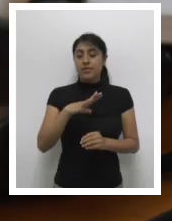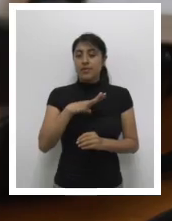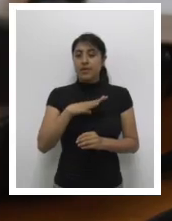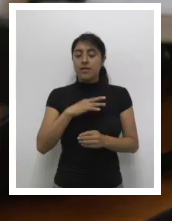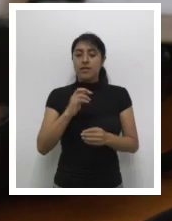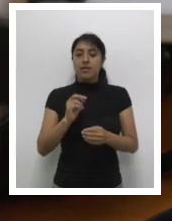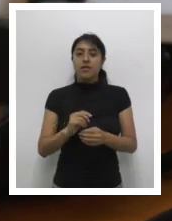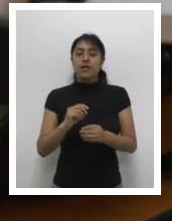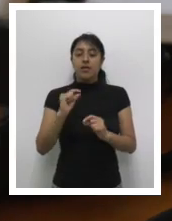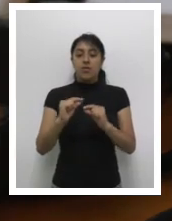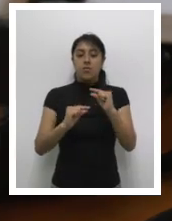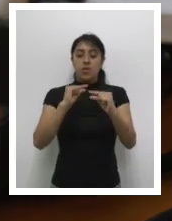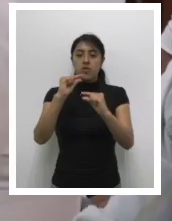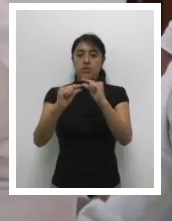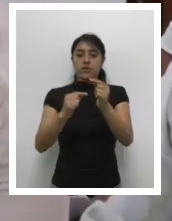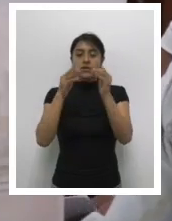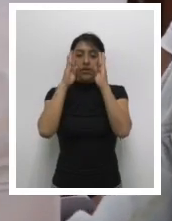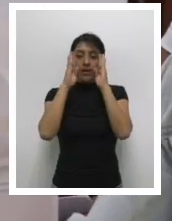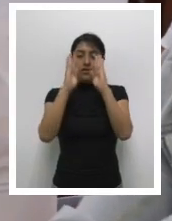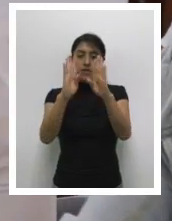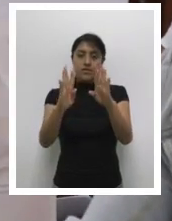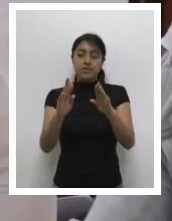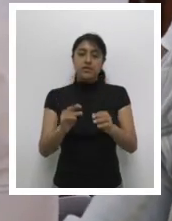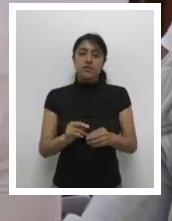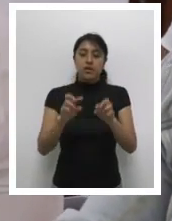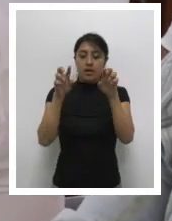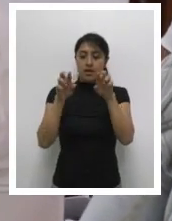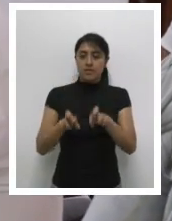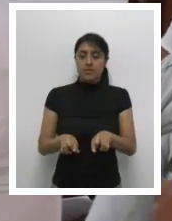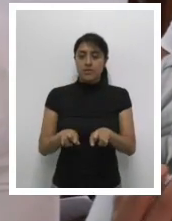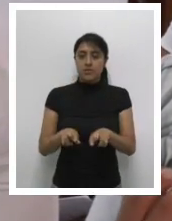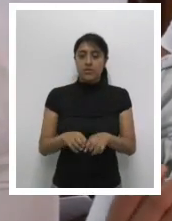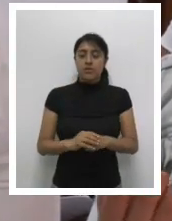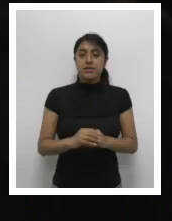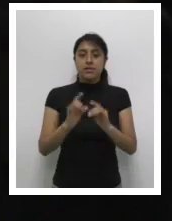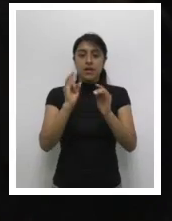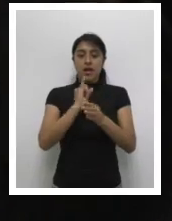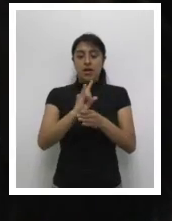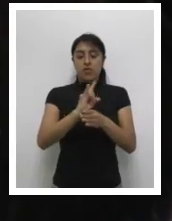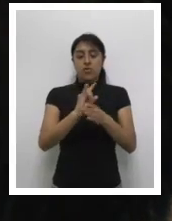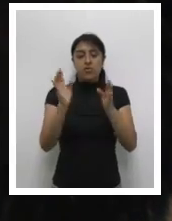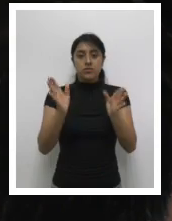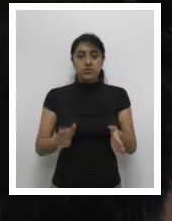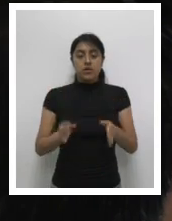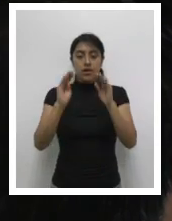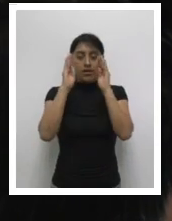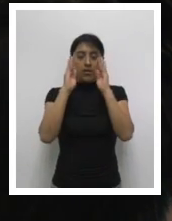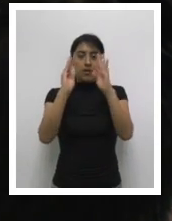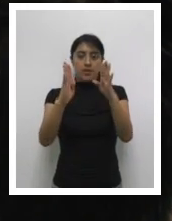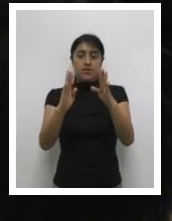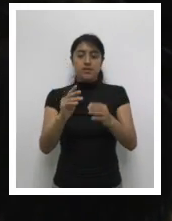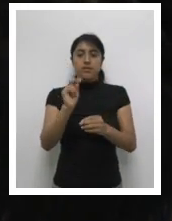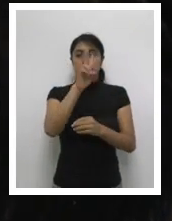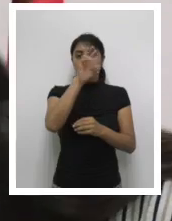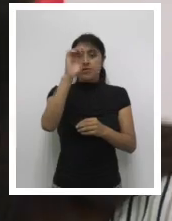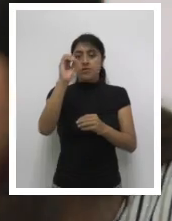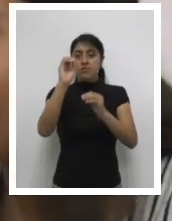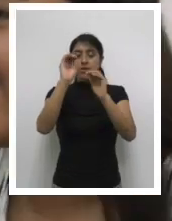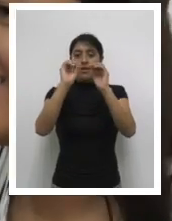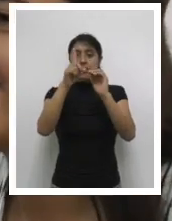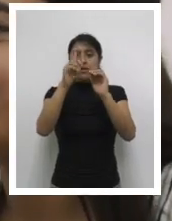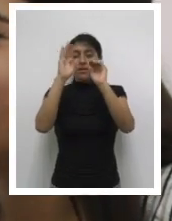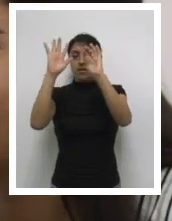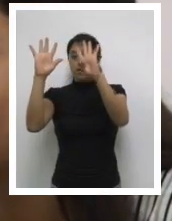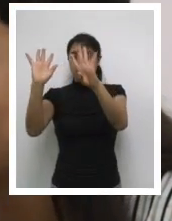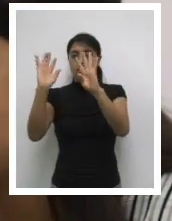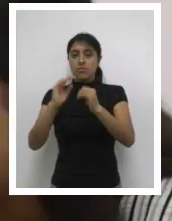RENAP cuenta con un sistema de atención personalizada para las necesidades de cada usuario, según el Plan de Atención al Usuario 2019.